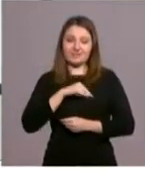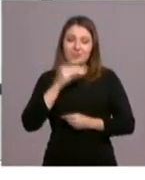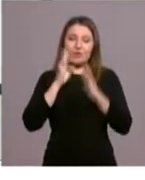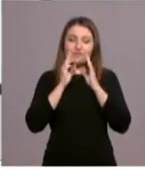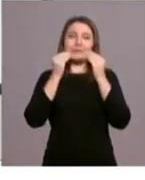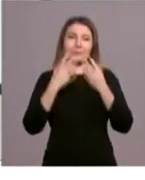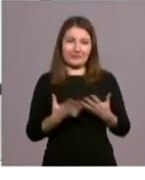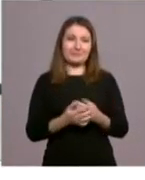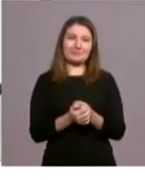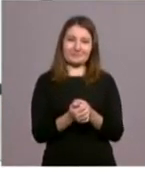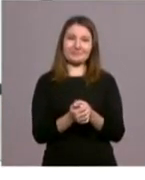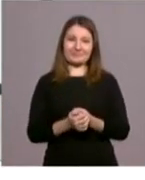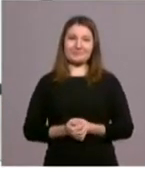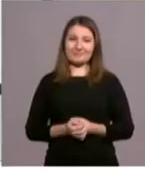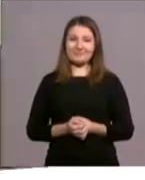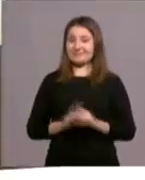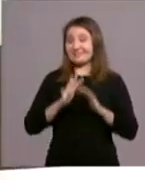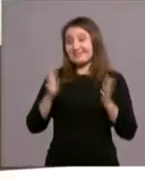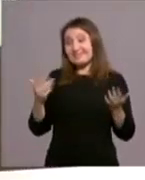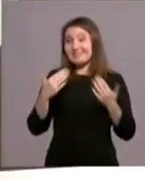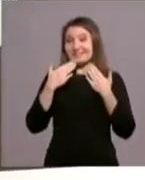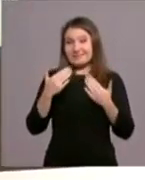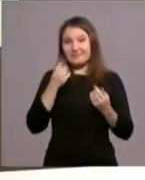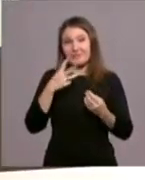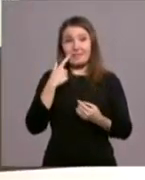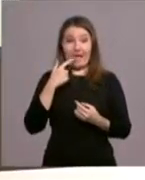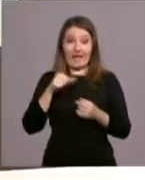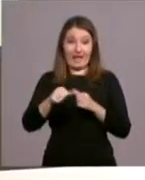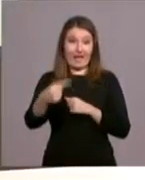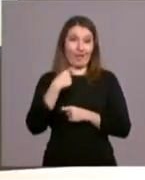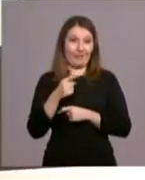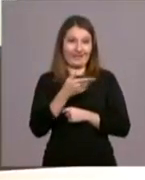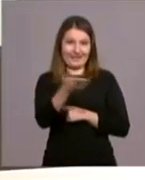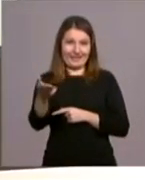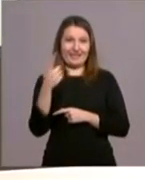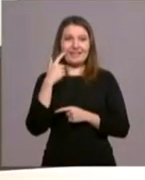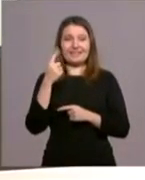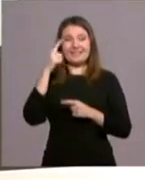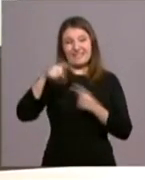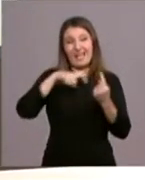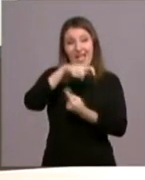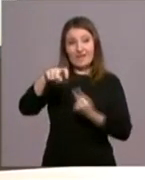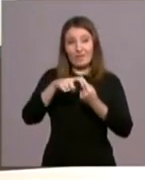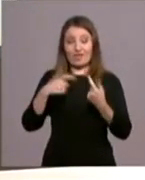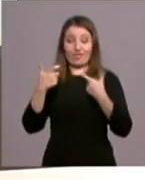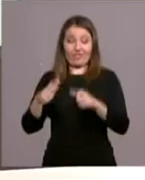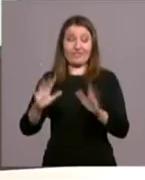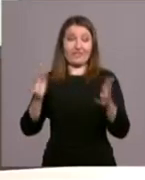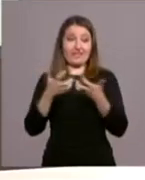confesado, la verdad. Pues para que ustedes no se pierdan nada, un año más el Departamento de Internet del Arzobispo de Madrid